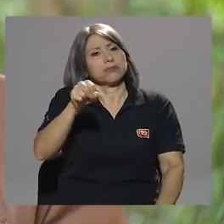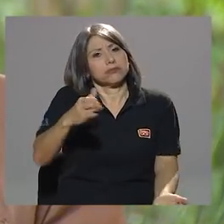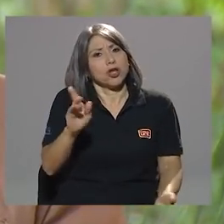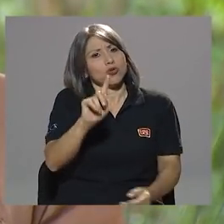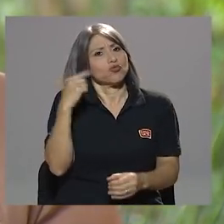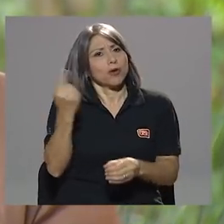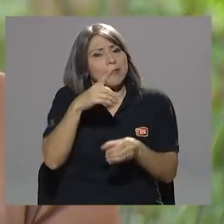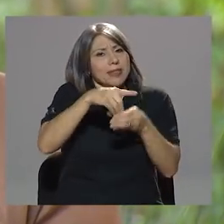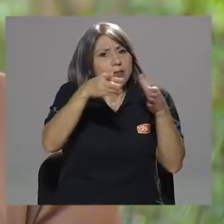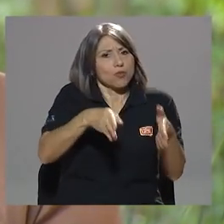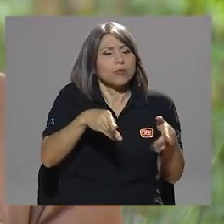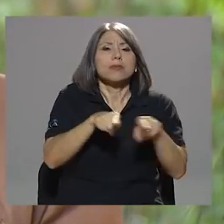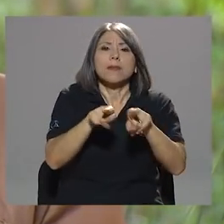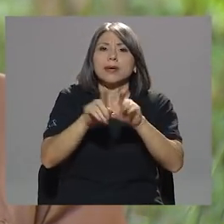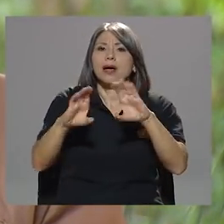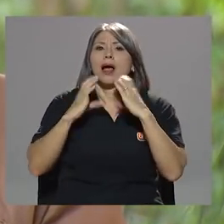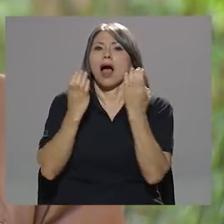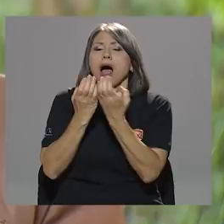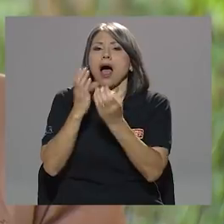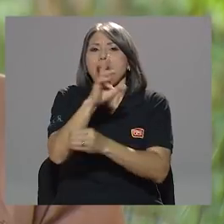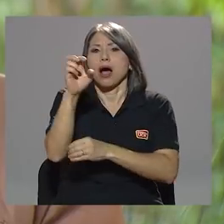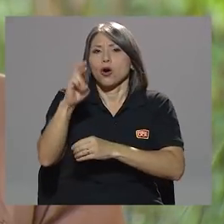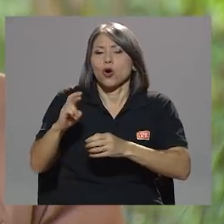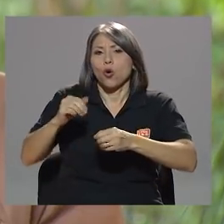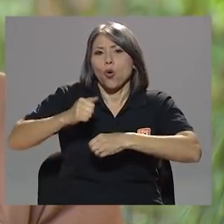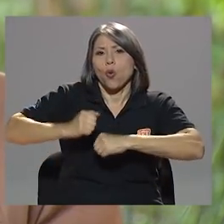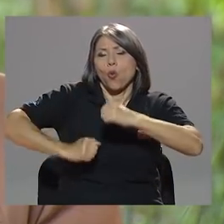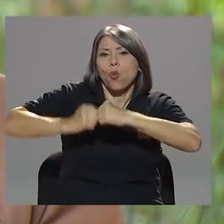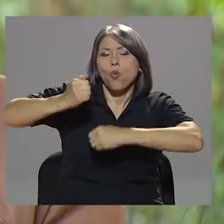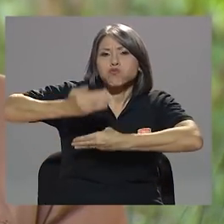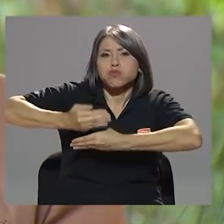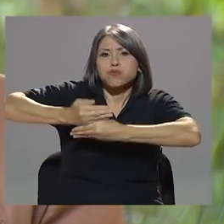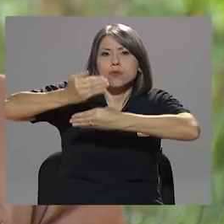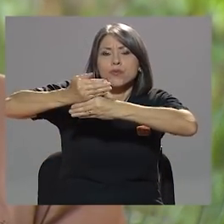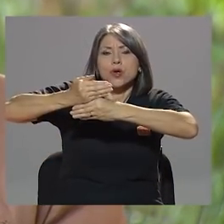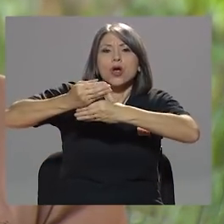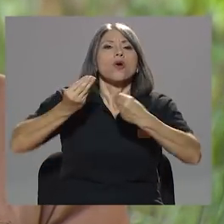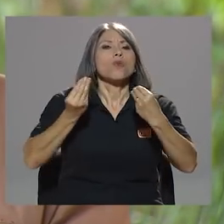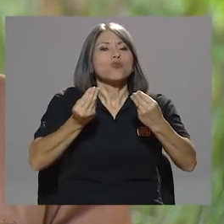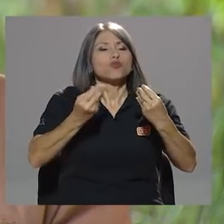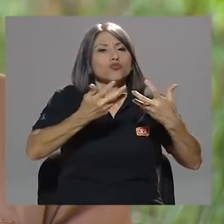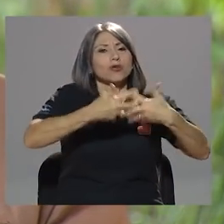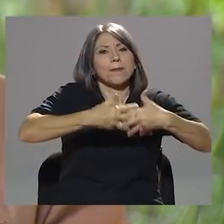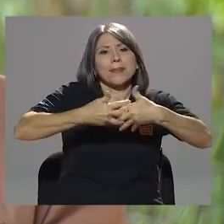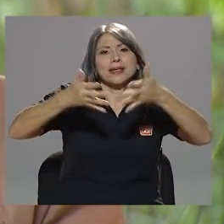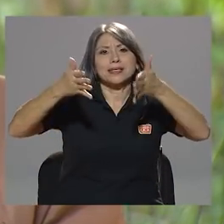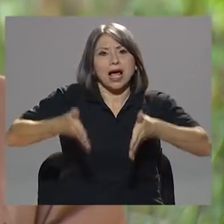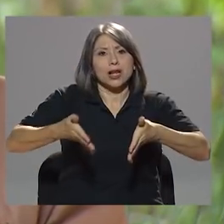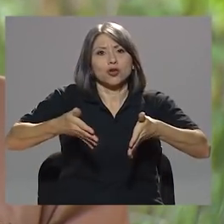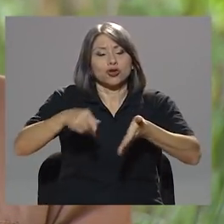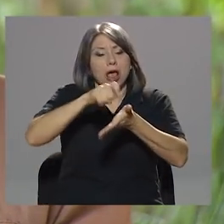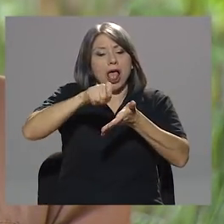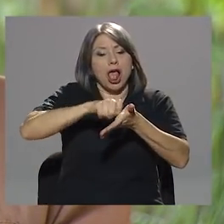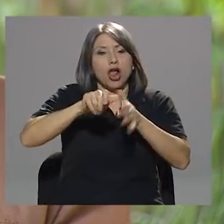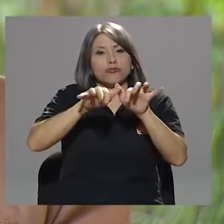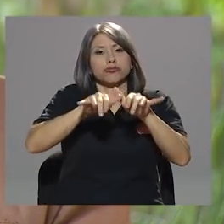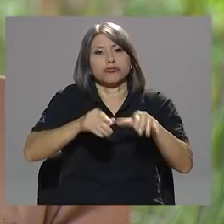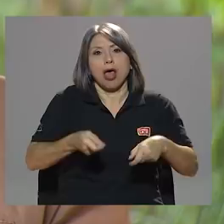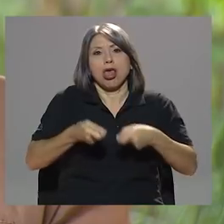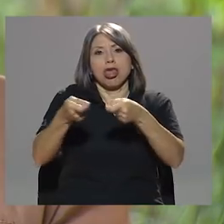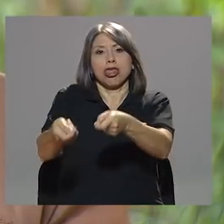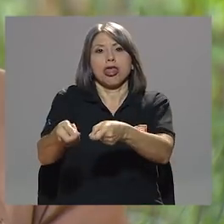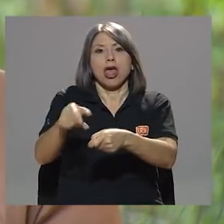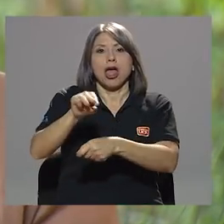Y no solamente los diputados sino la Cámara Costarricense de la Construcción y muchas otras personas, empresarios que mandaban notas al MEIC y